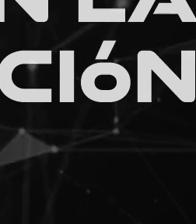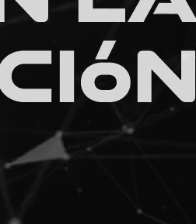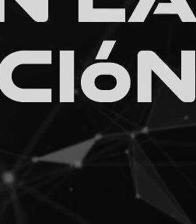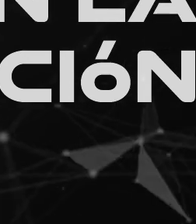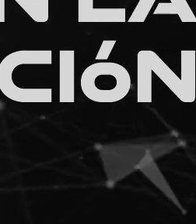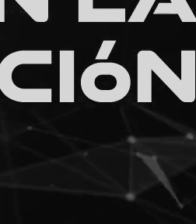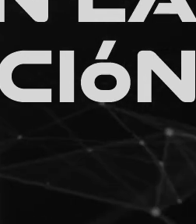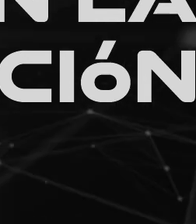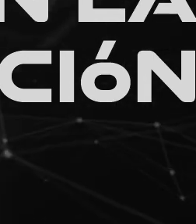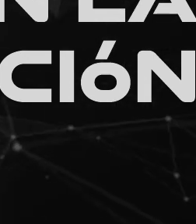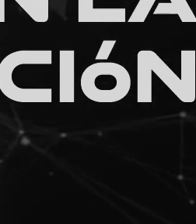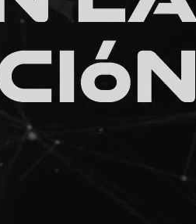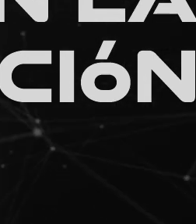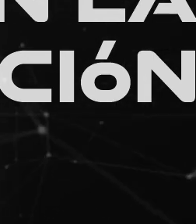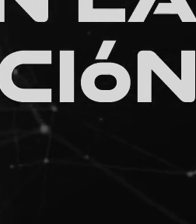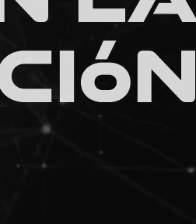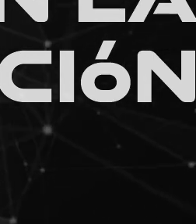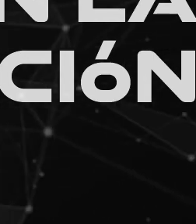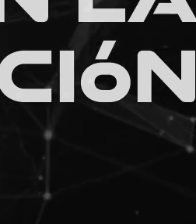reciente de nuestro canal